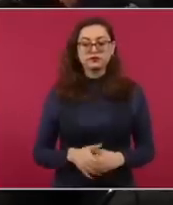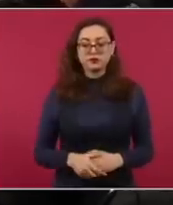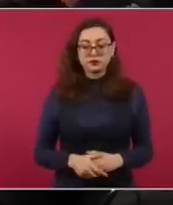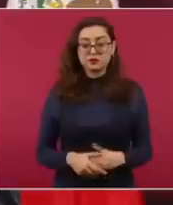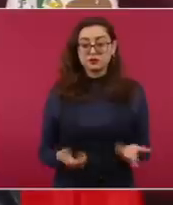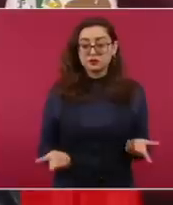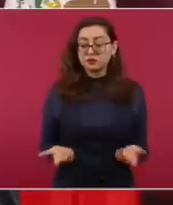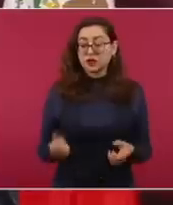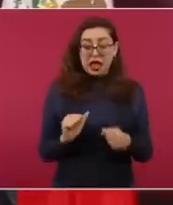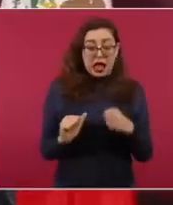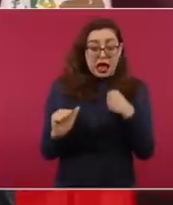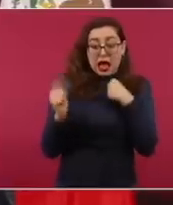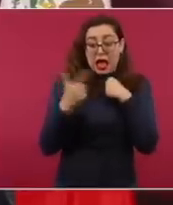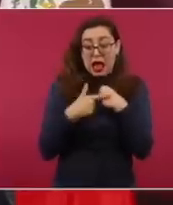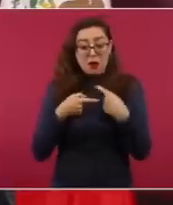discrepancia,